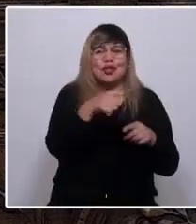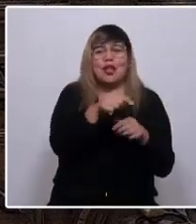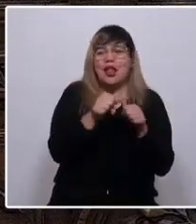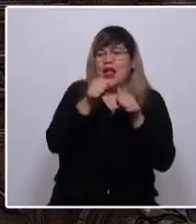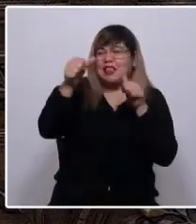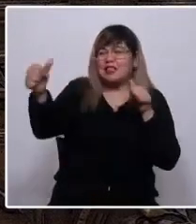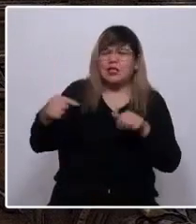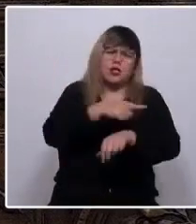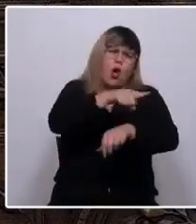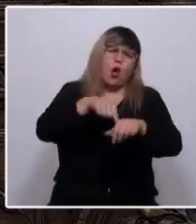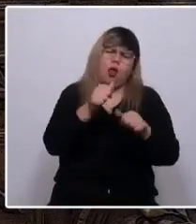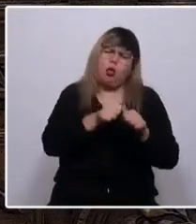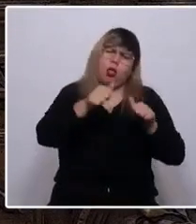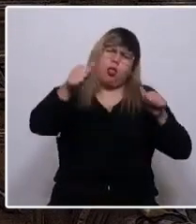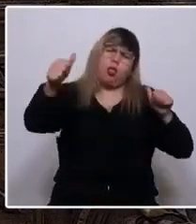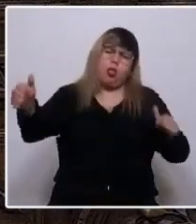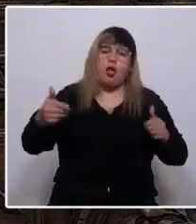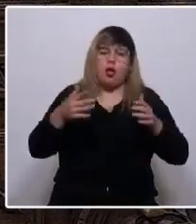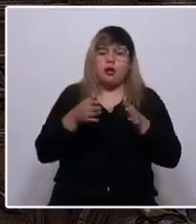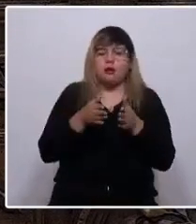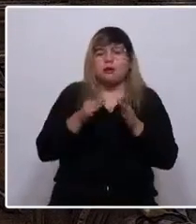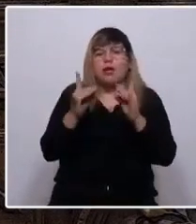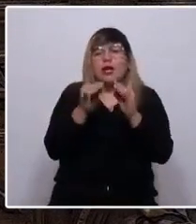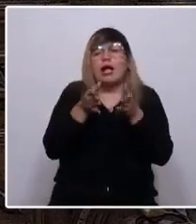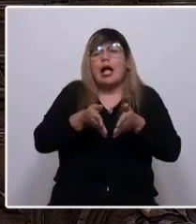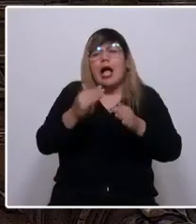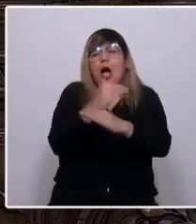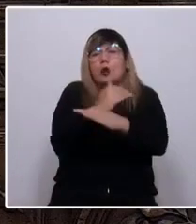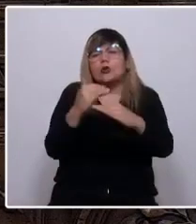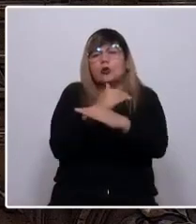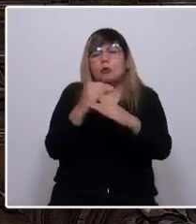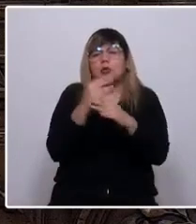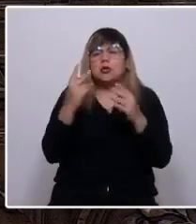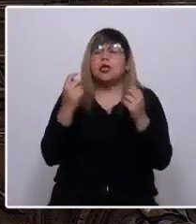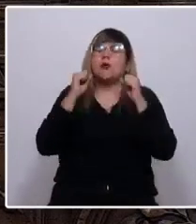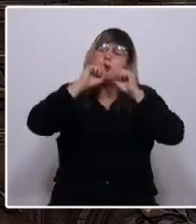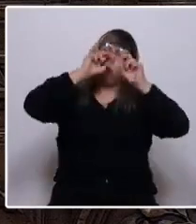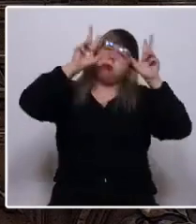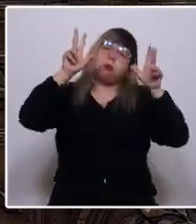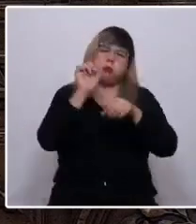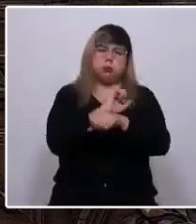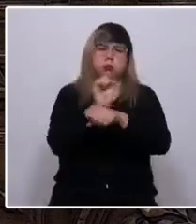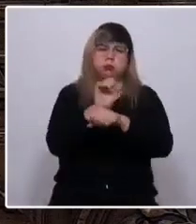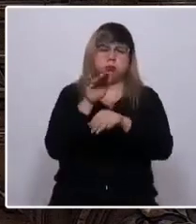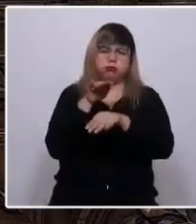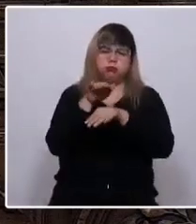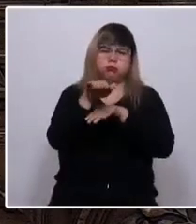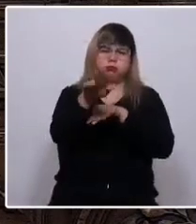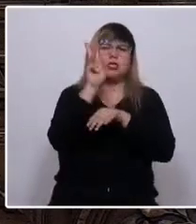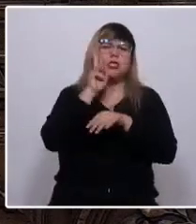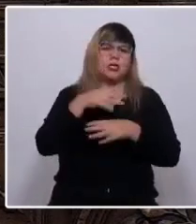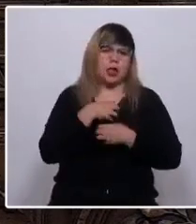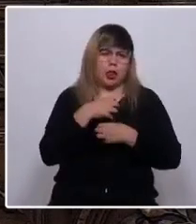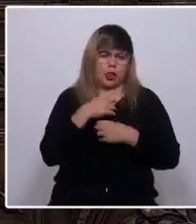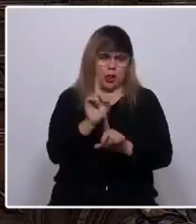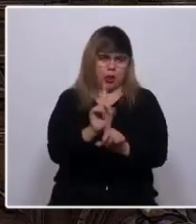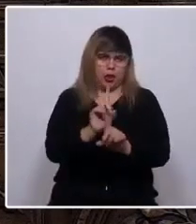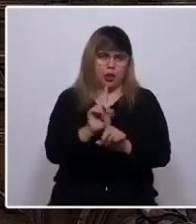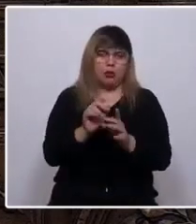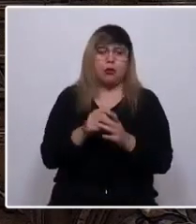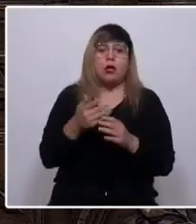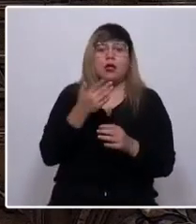y te levantan en la carretera sin miedo. Ese mismo Aysén hace décadas demanda visibilidad y